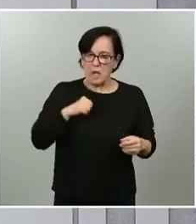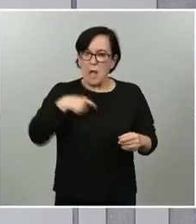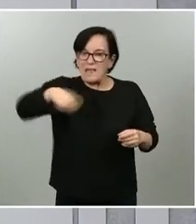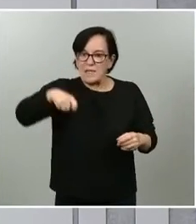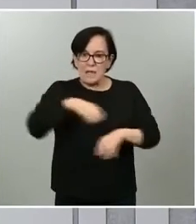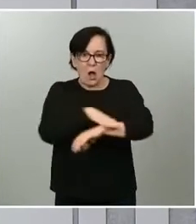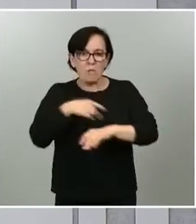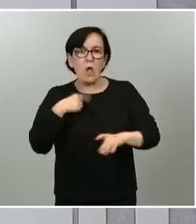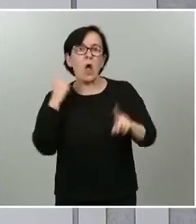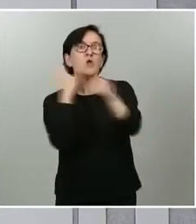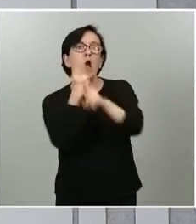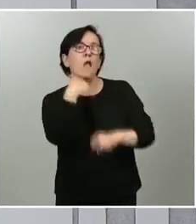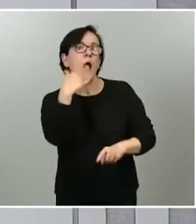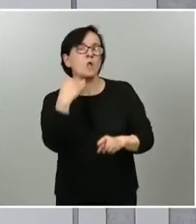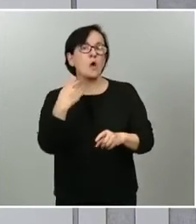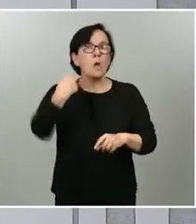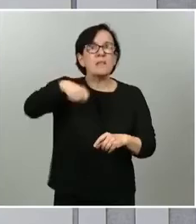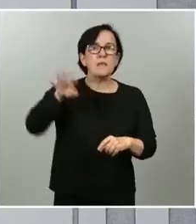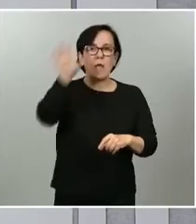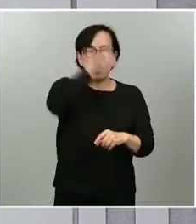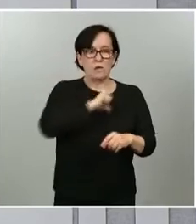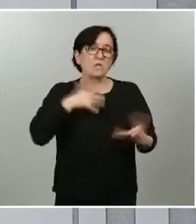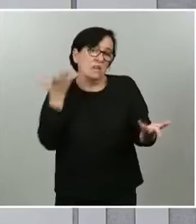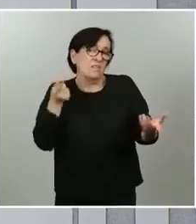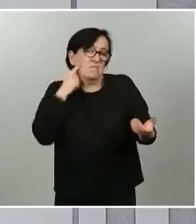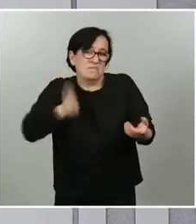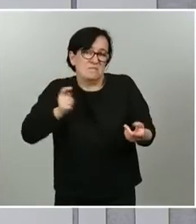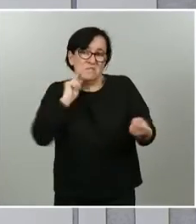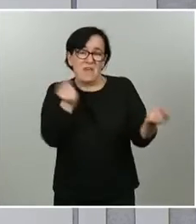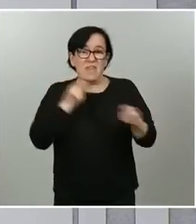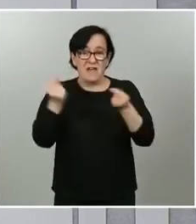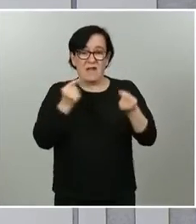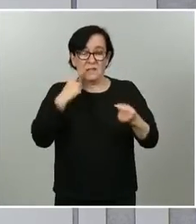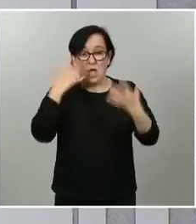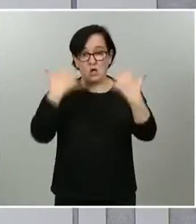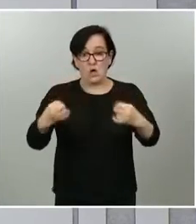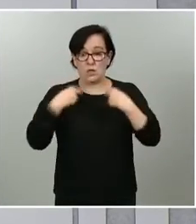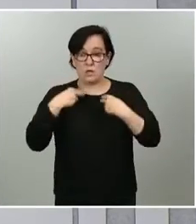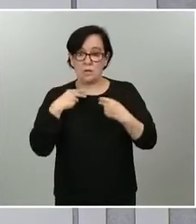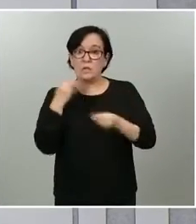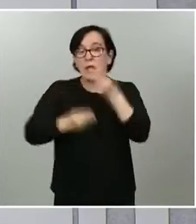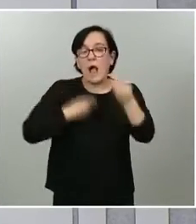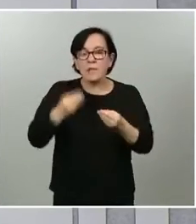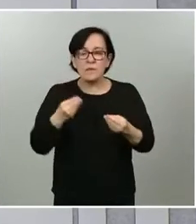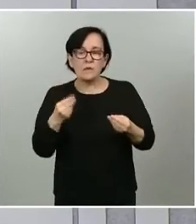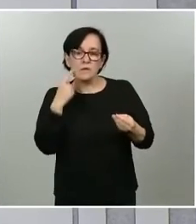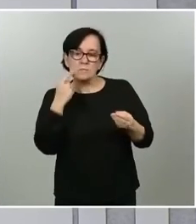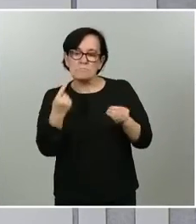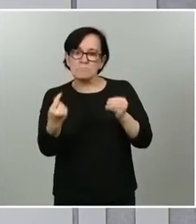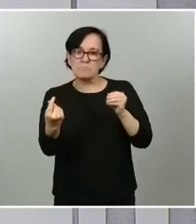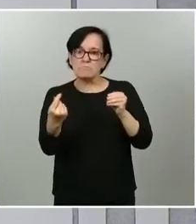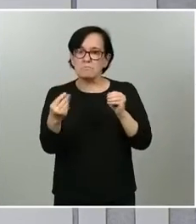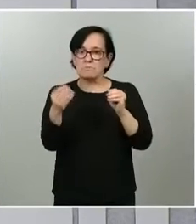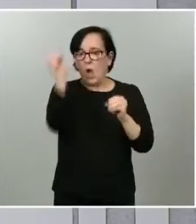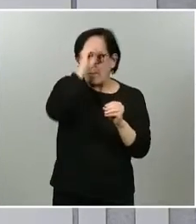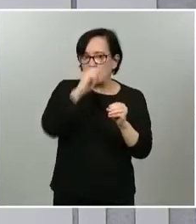presidente autonómico lo que sí el debate habitual en el congreso de los diputados en donde se establece un contraste de opiniones respecto a